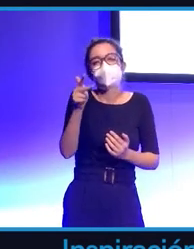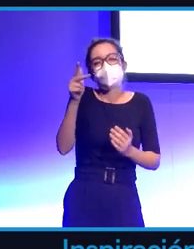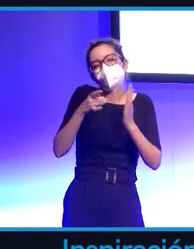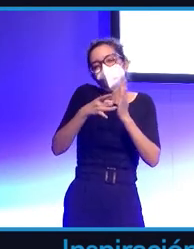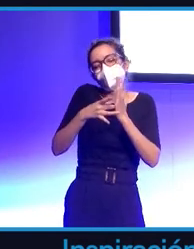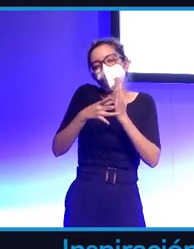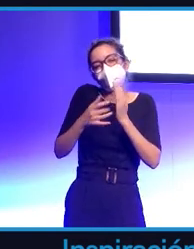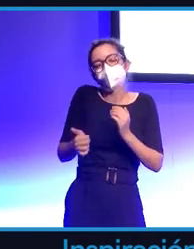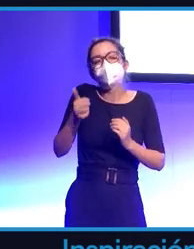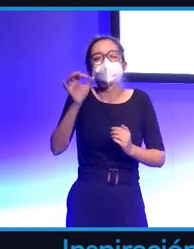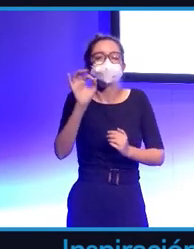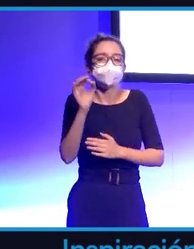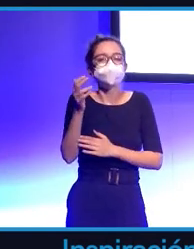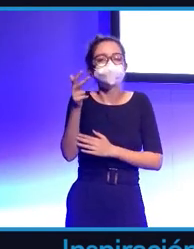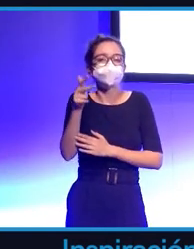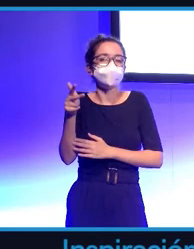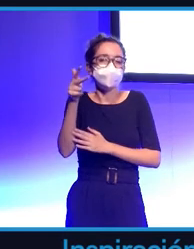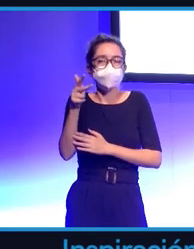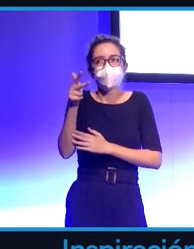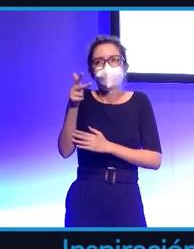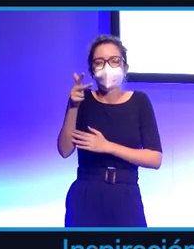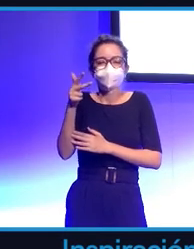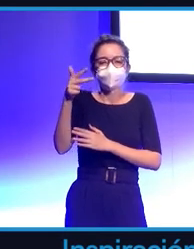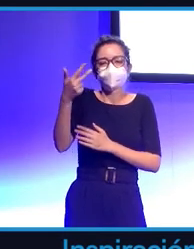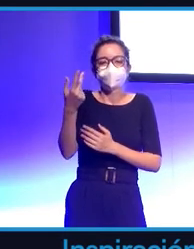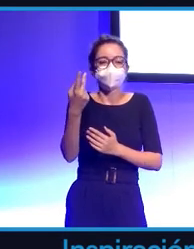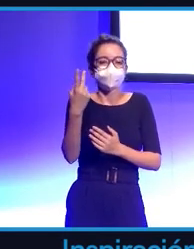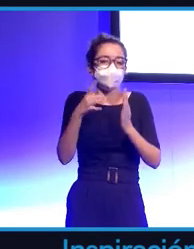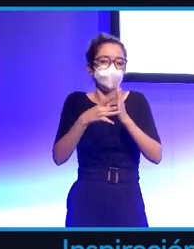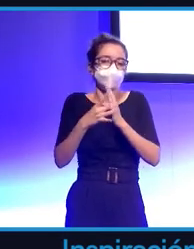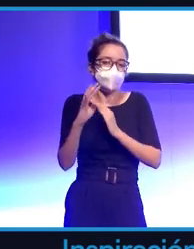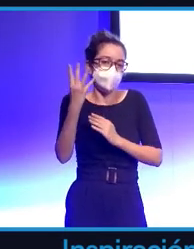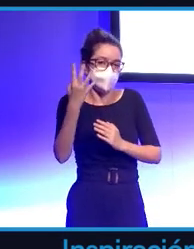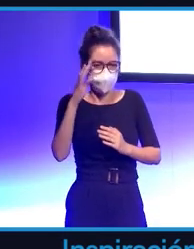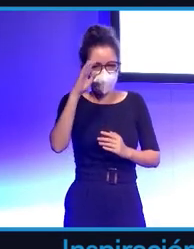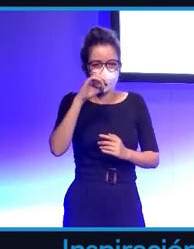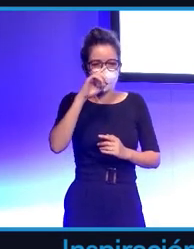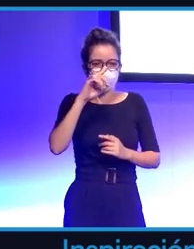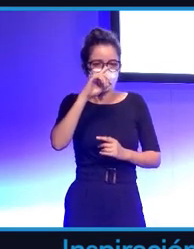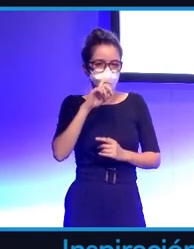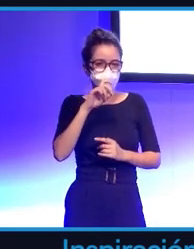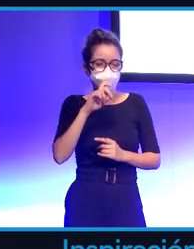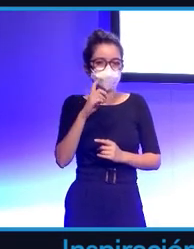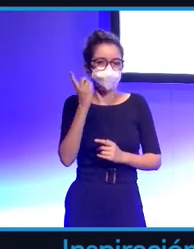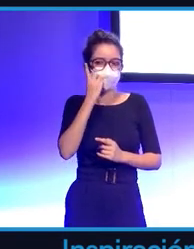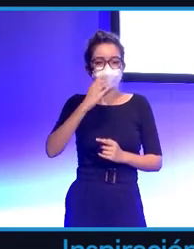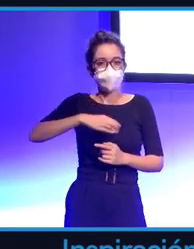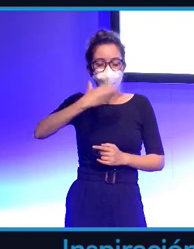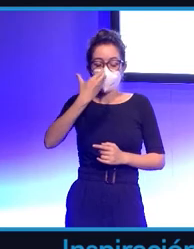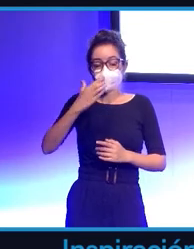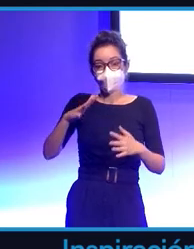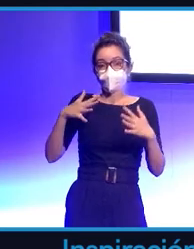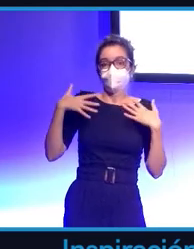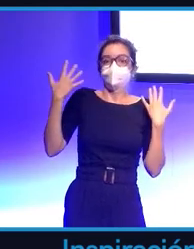una pantalla con cuádruple resolución, pero las novedades ya no es como antes, como cuando el iPhone salió, que era algo disruptivo totalmente. Cuando